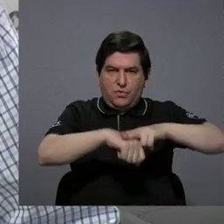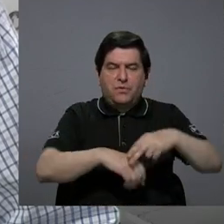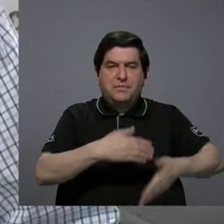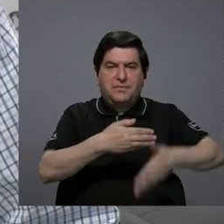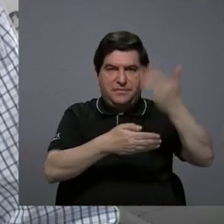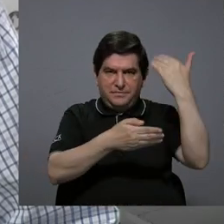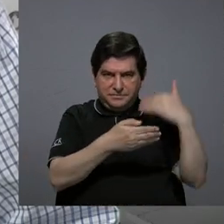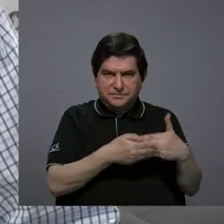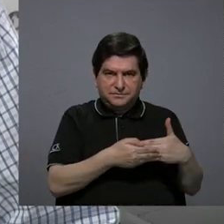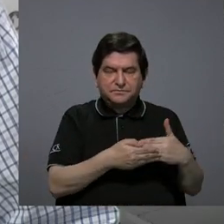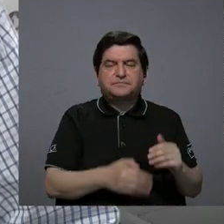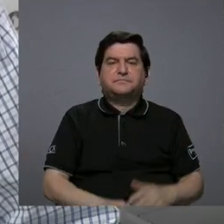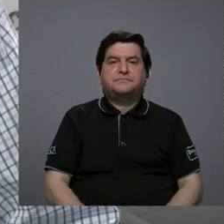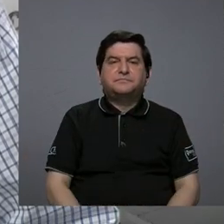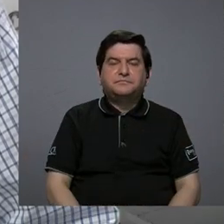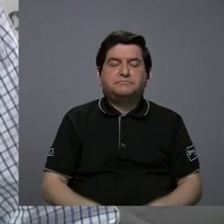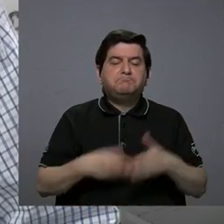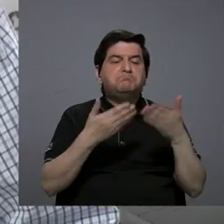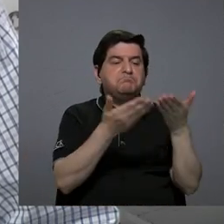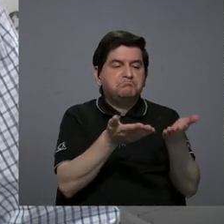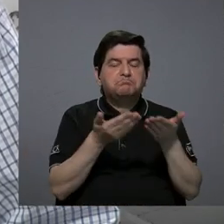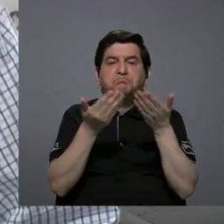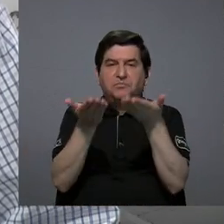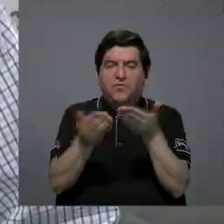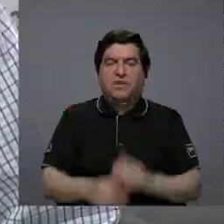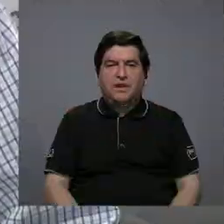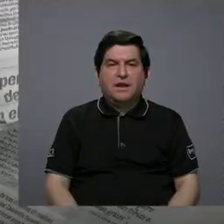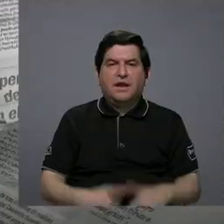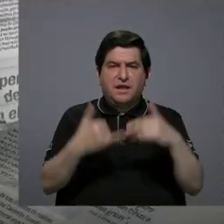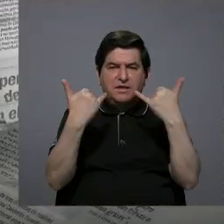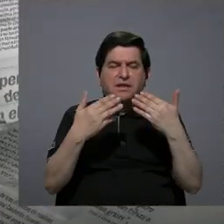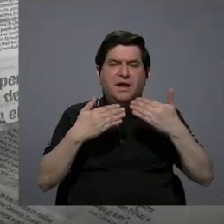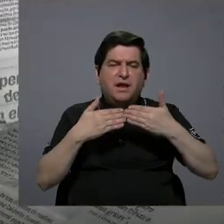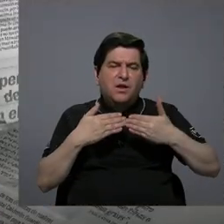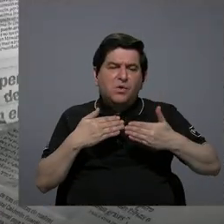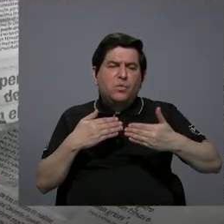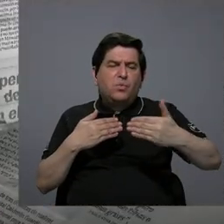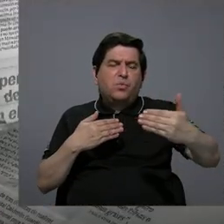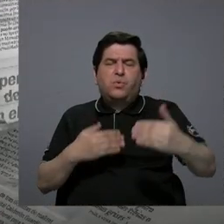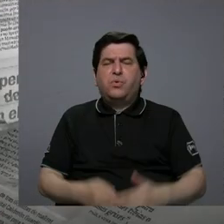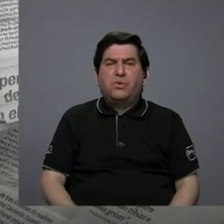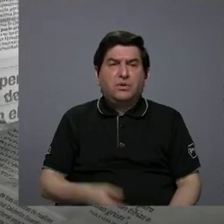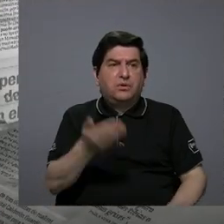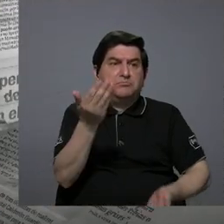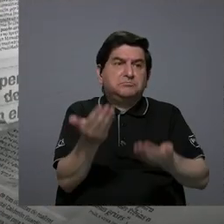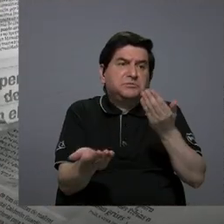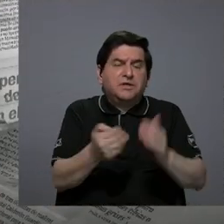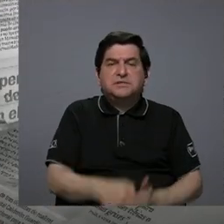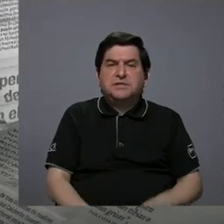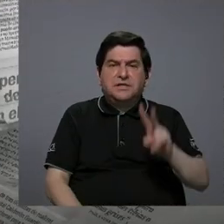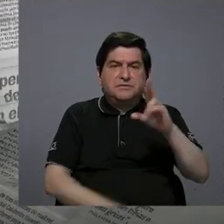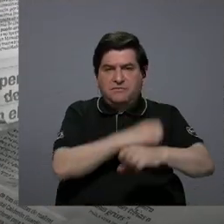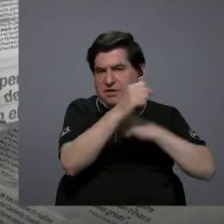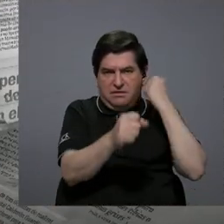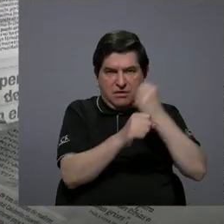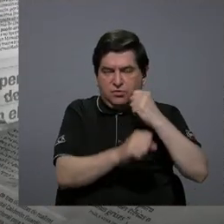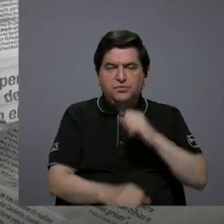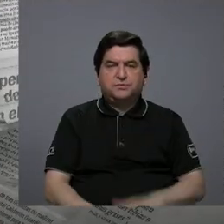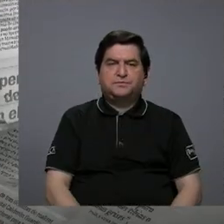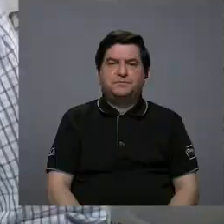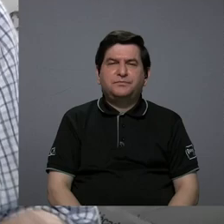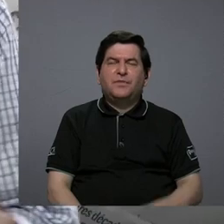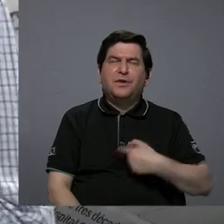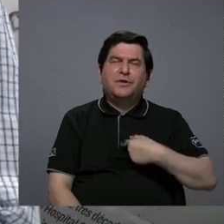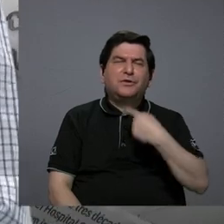venían otorgando a lo largo de ya hace más de 20 años. Sí,